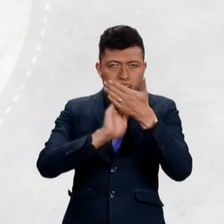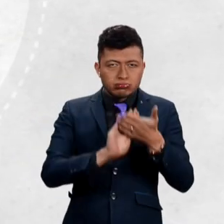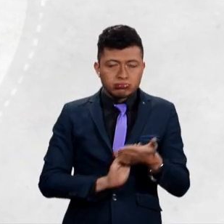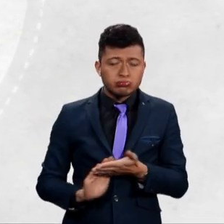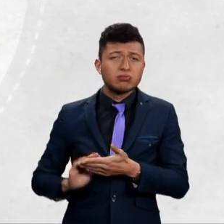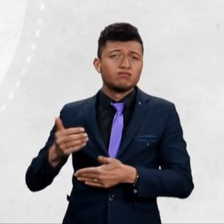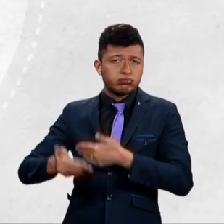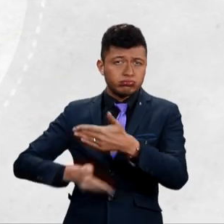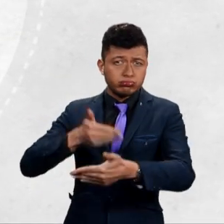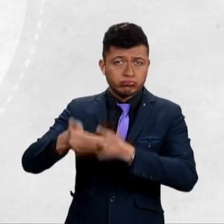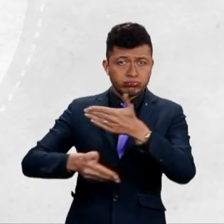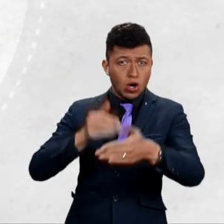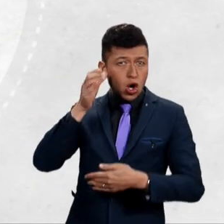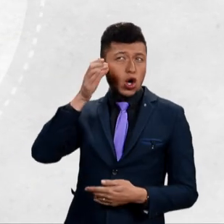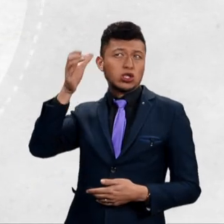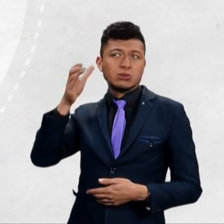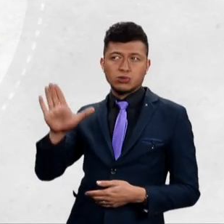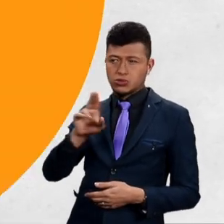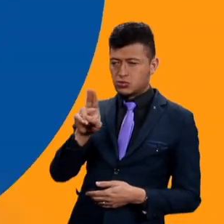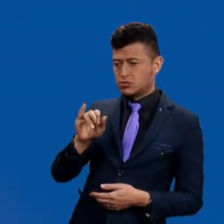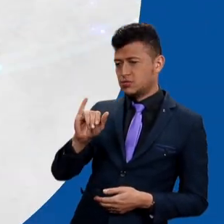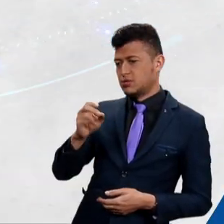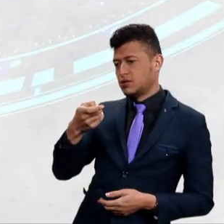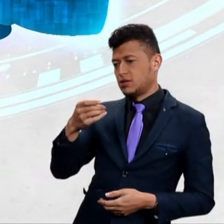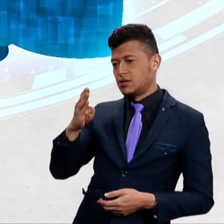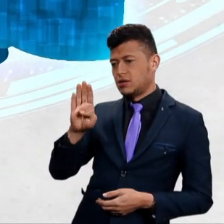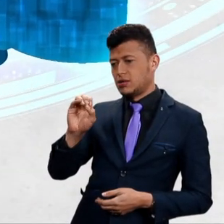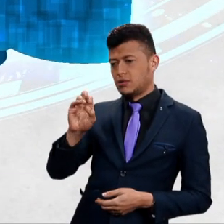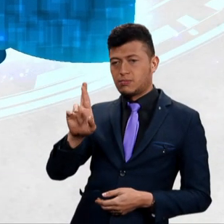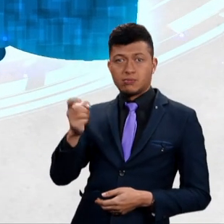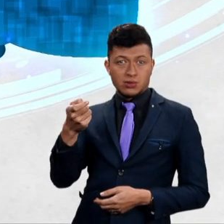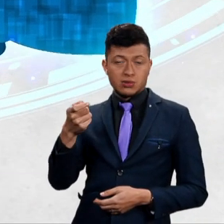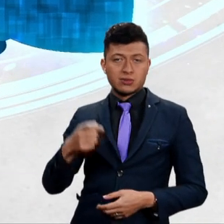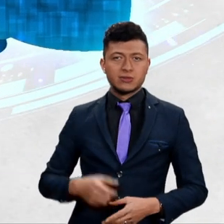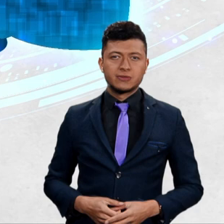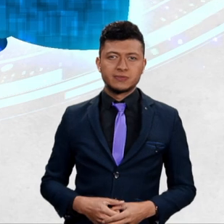discapacidades cada vez nos acerca más al concepto de los cyborgs.